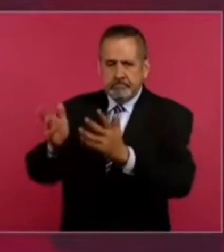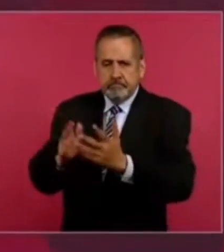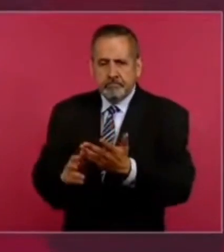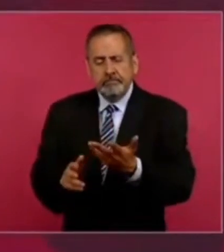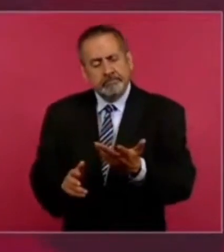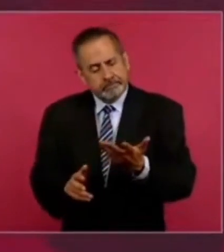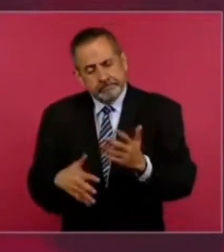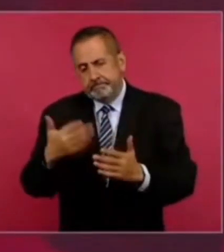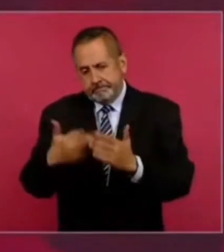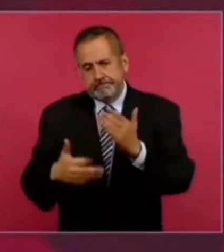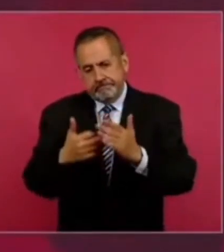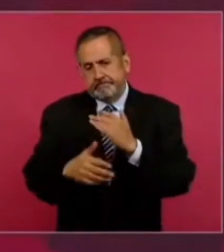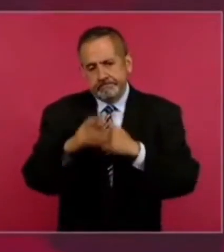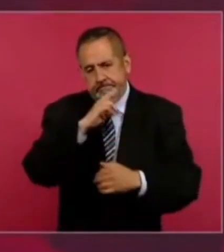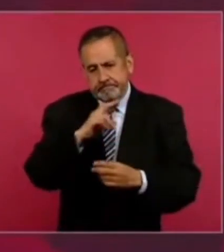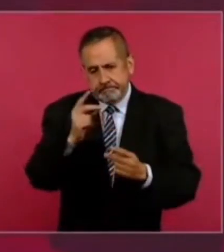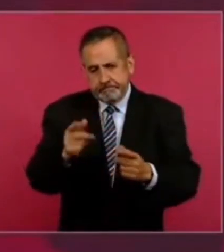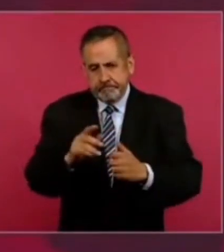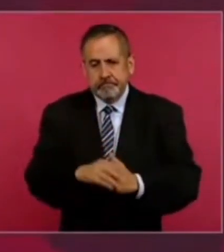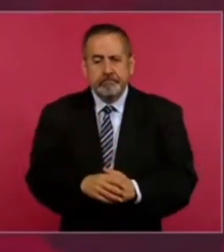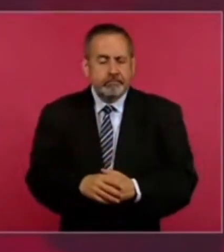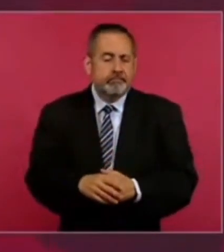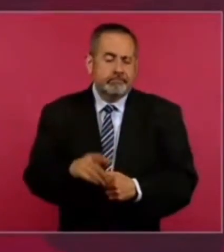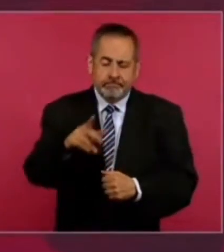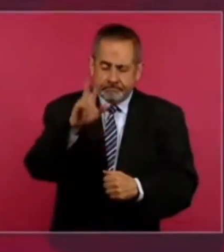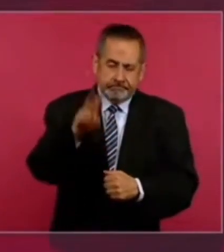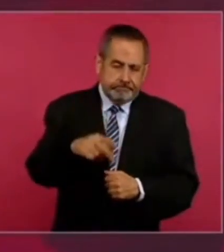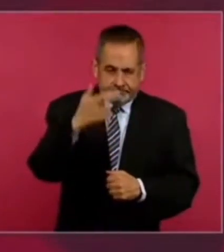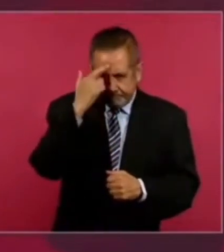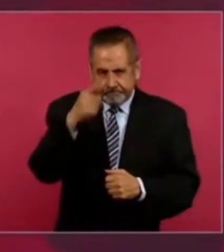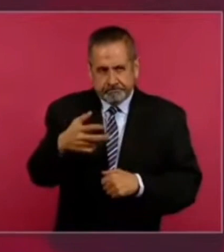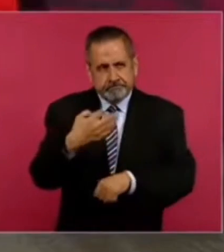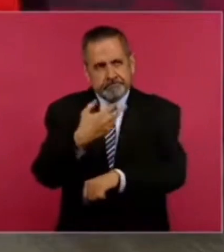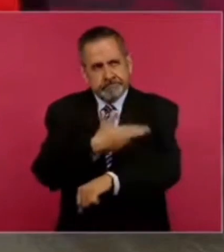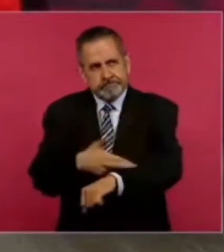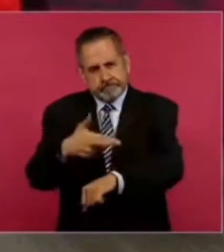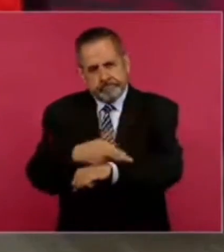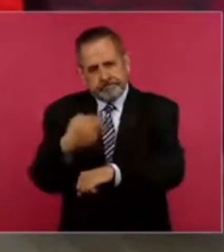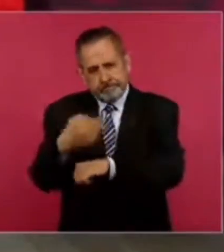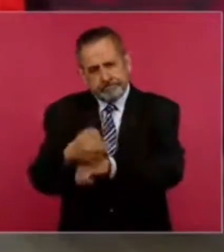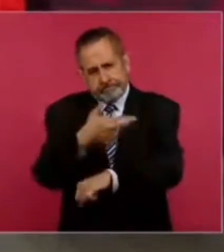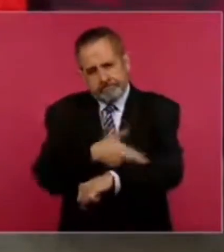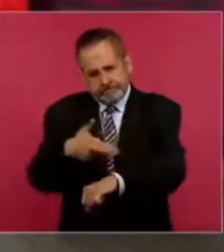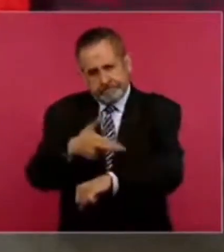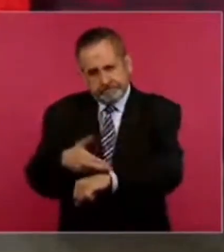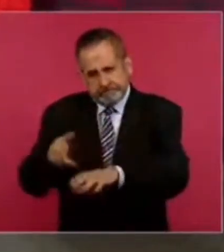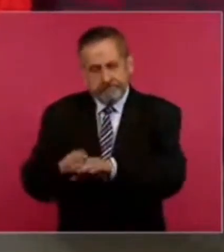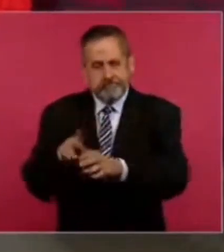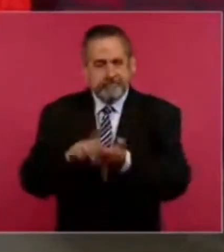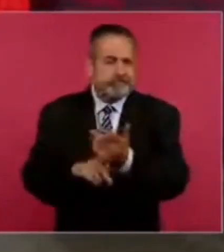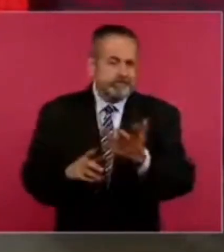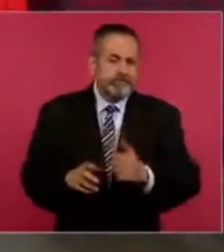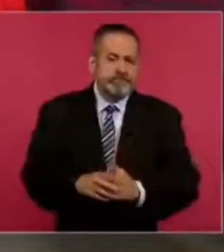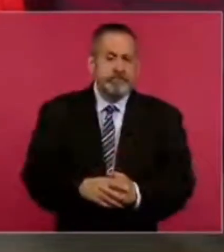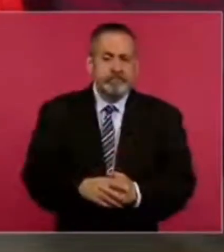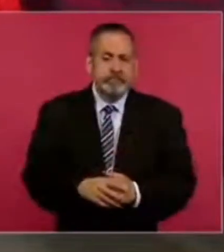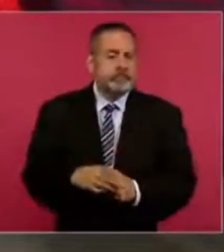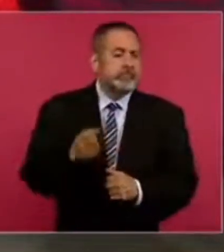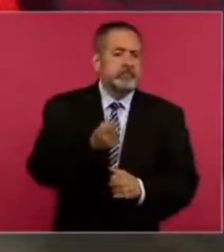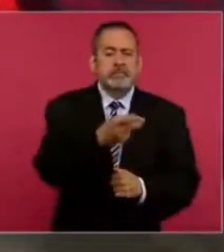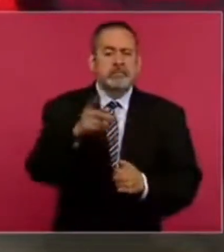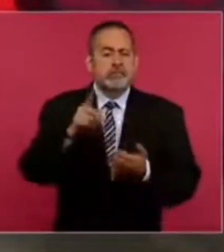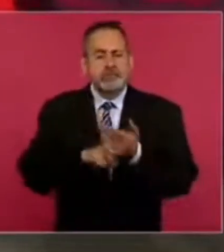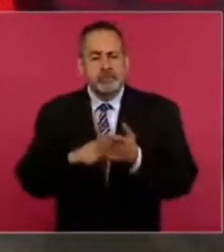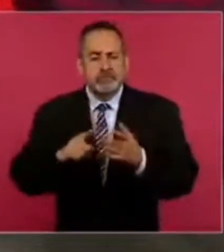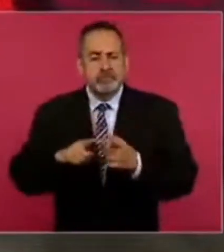que ver con los trámites, intervienen a veces agentes aduanales